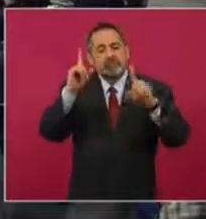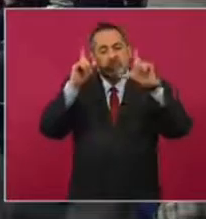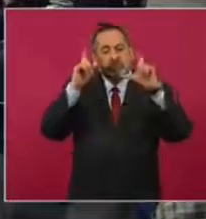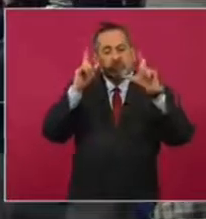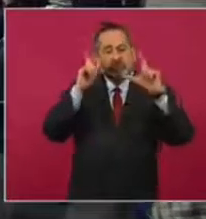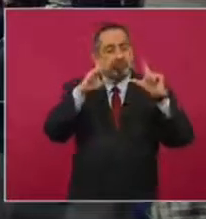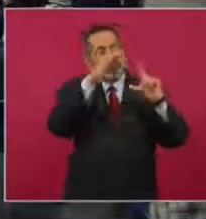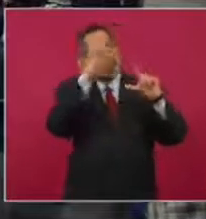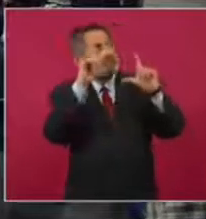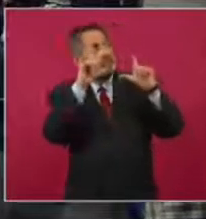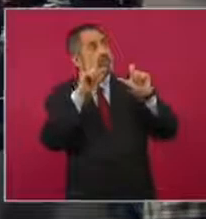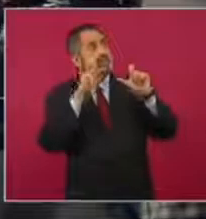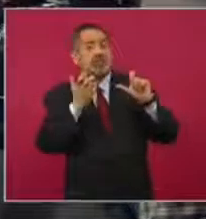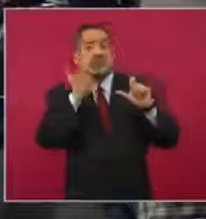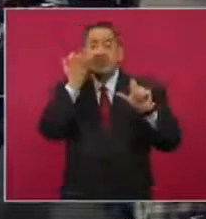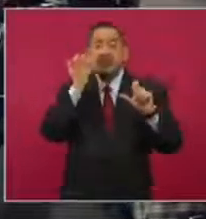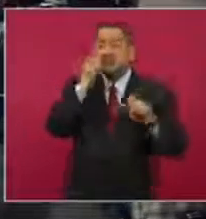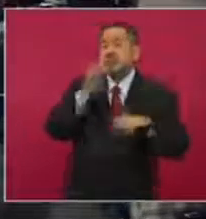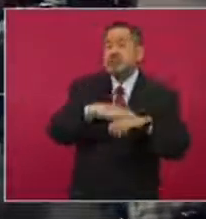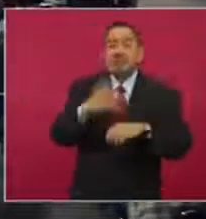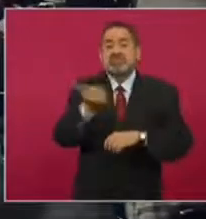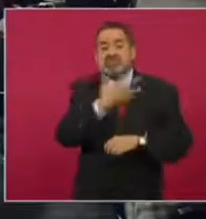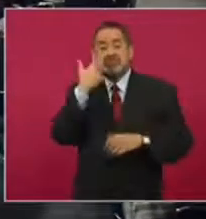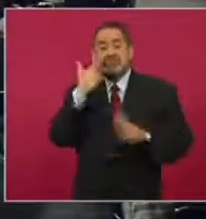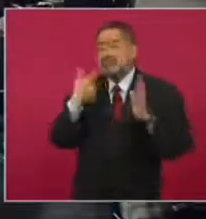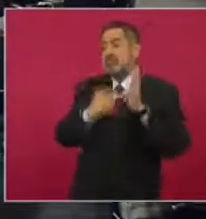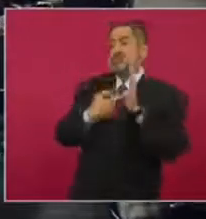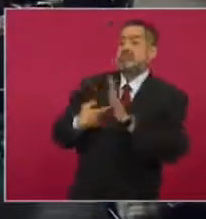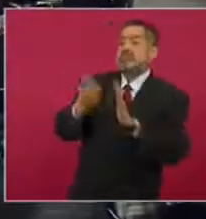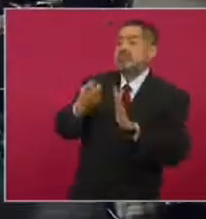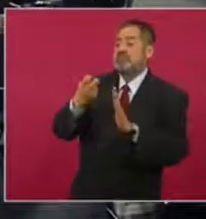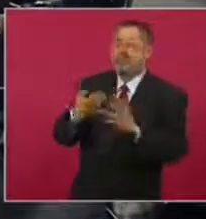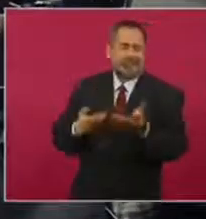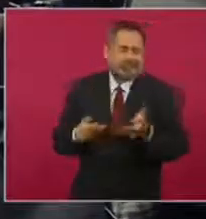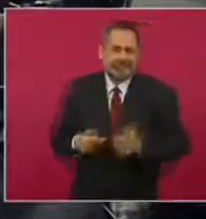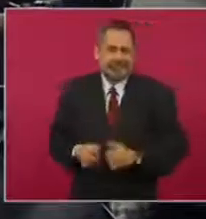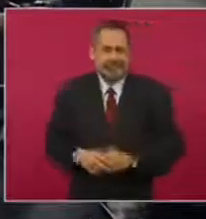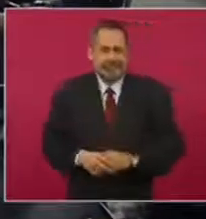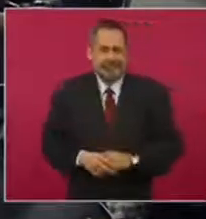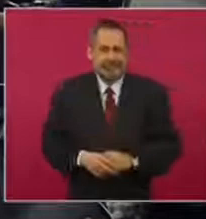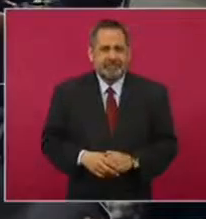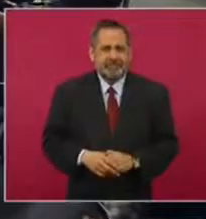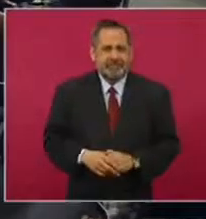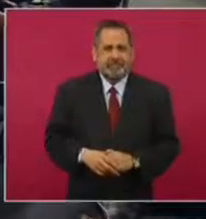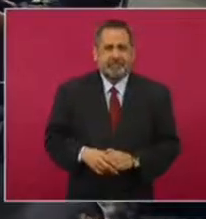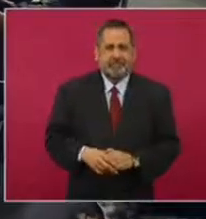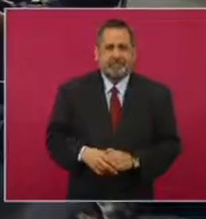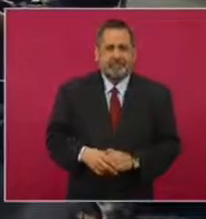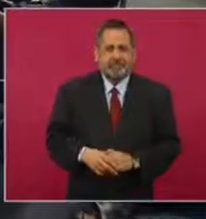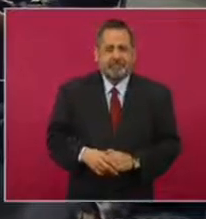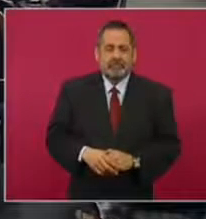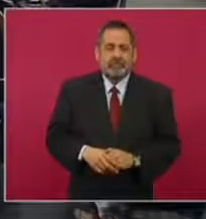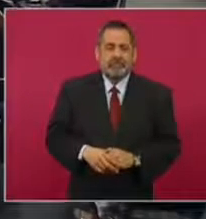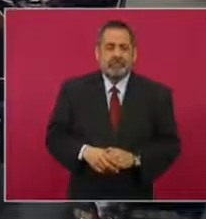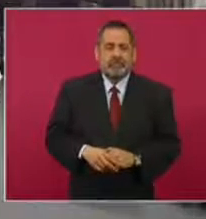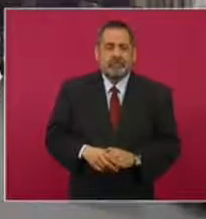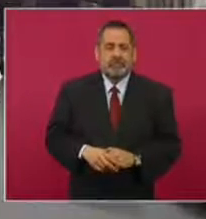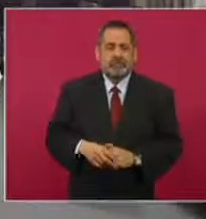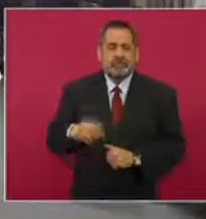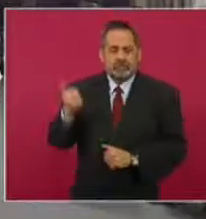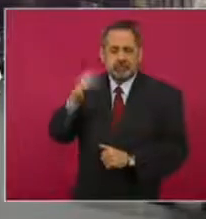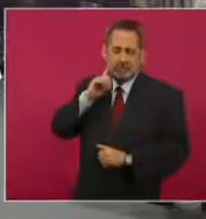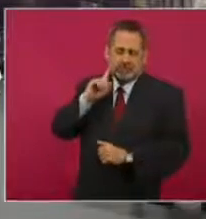Esta es una ciudadana,